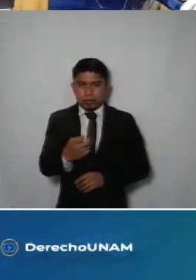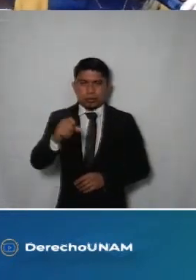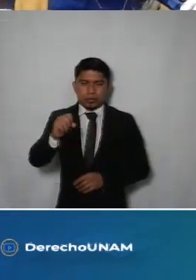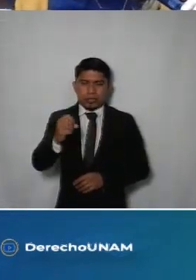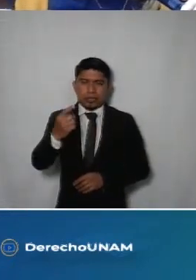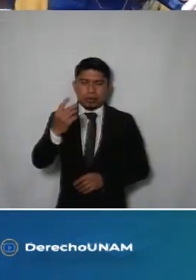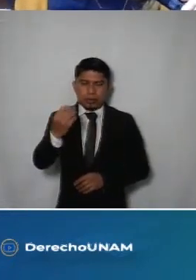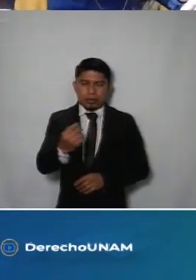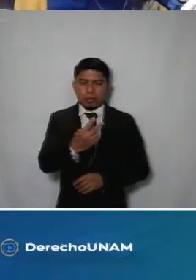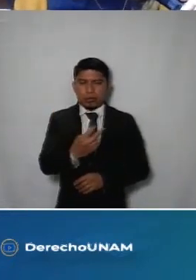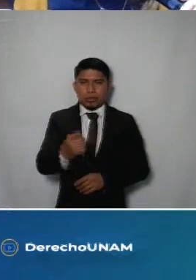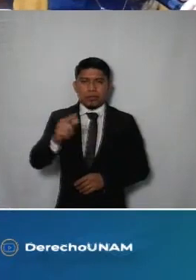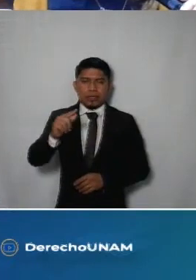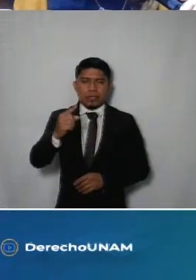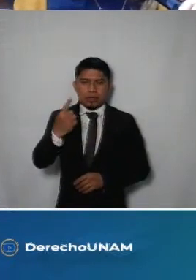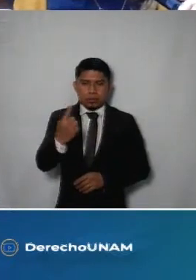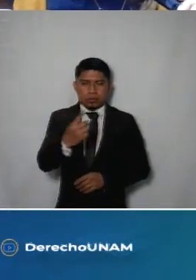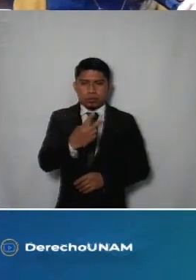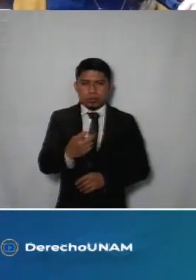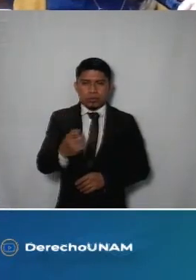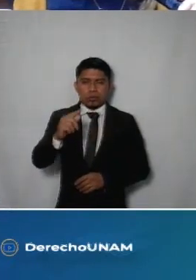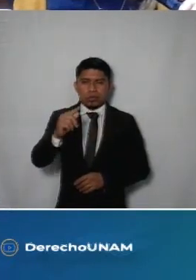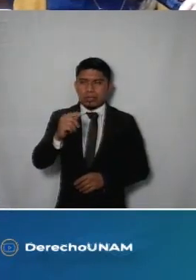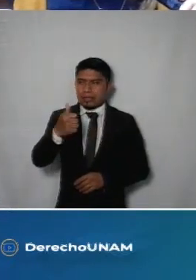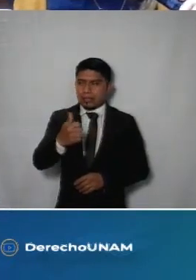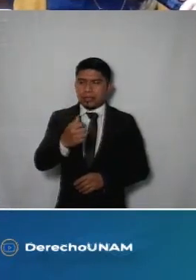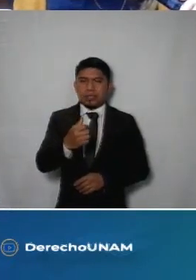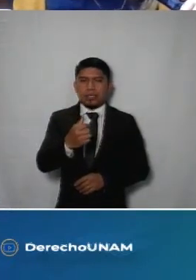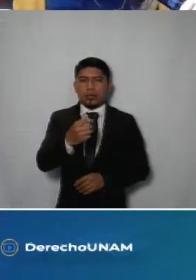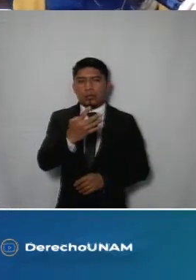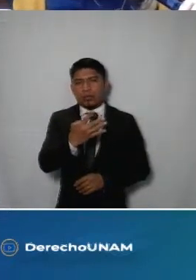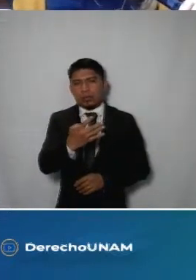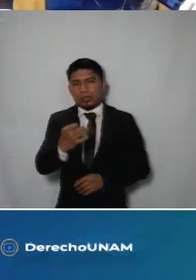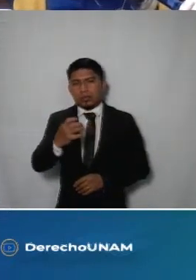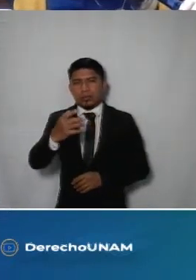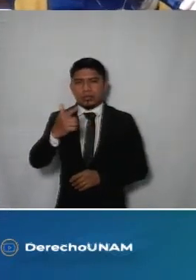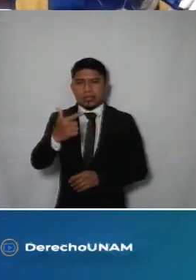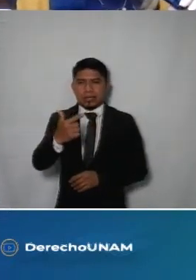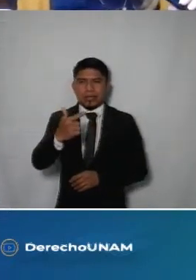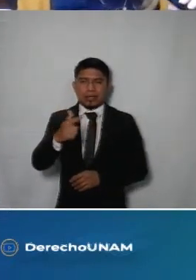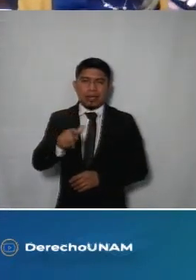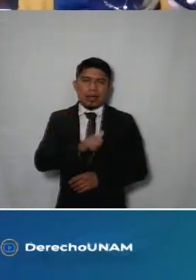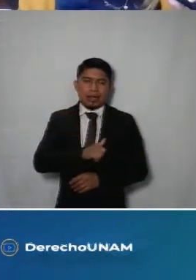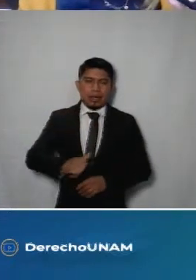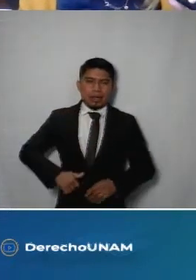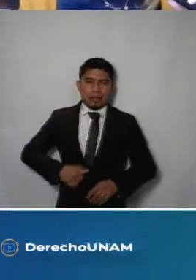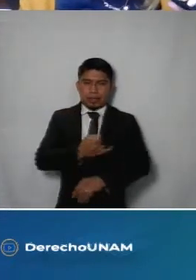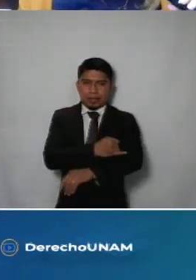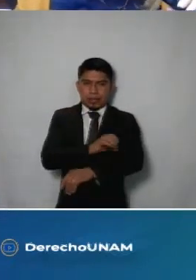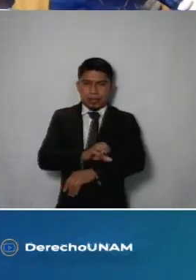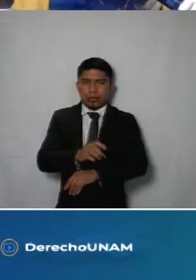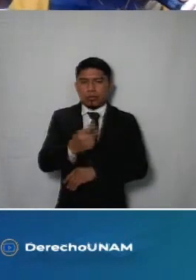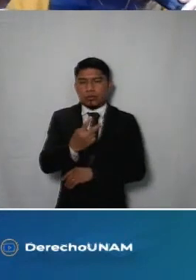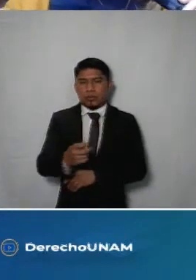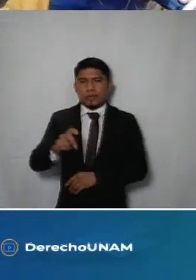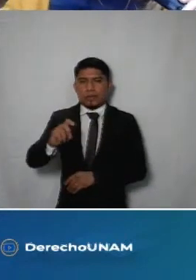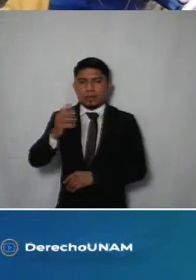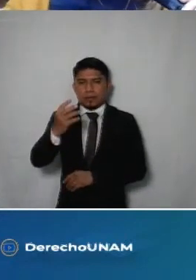233, 269, 271, 286 y 407 de la Alcaldía de Iztacalco